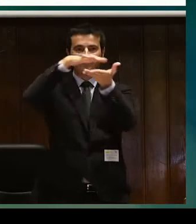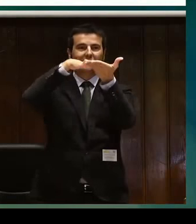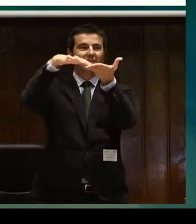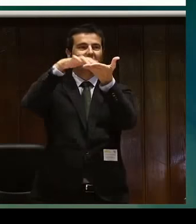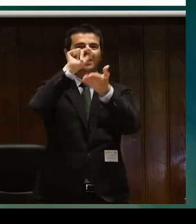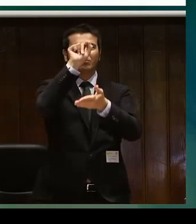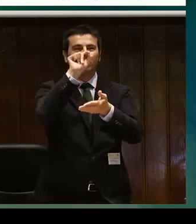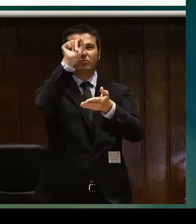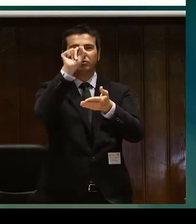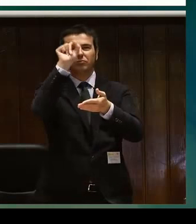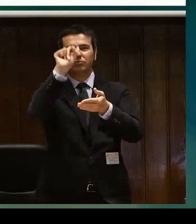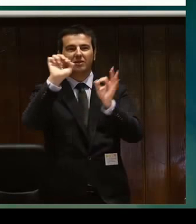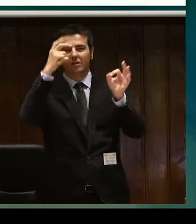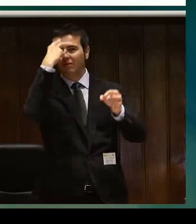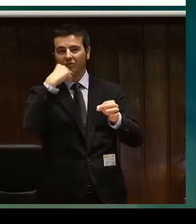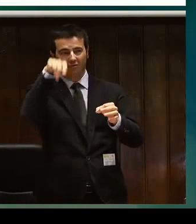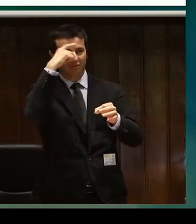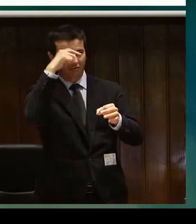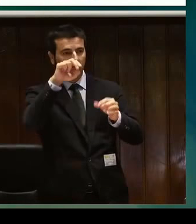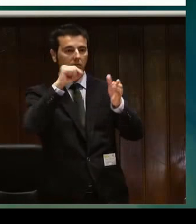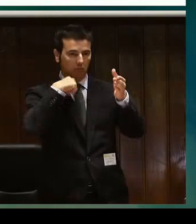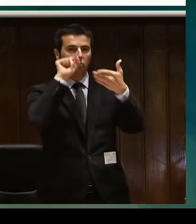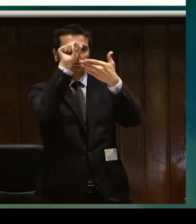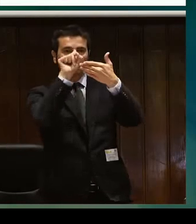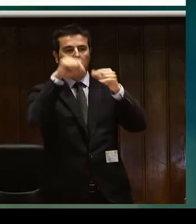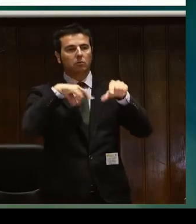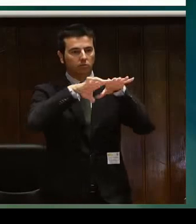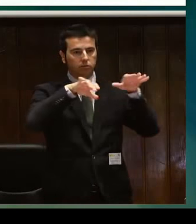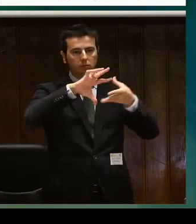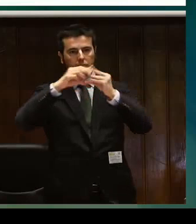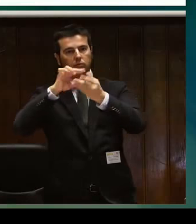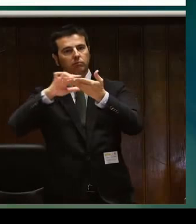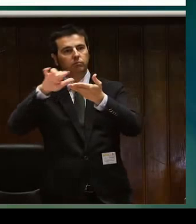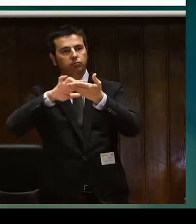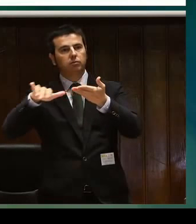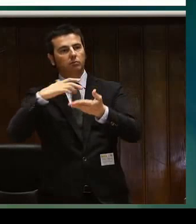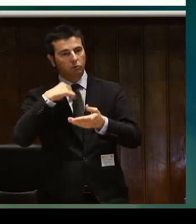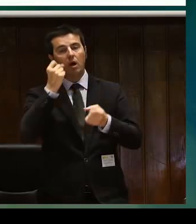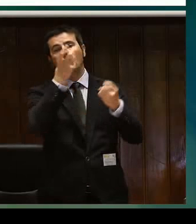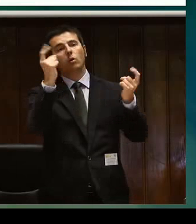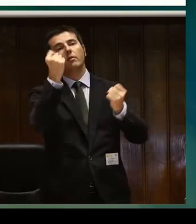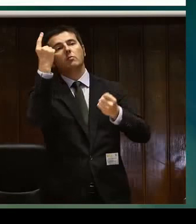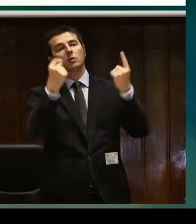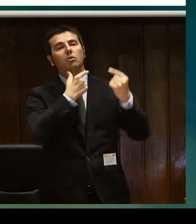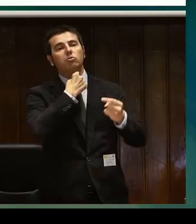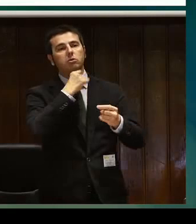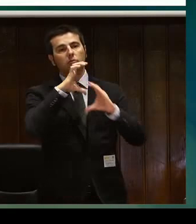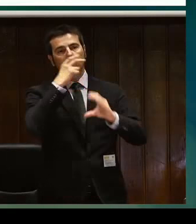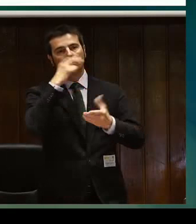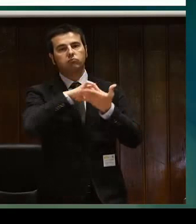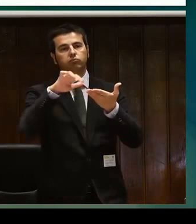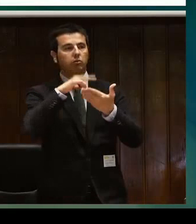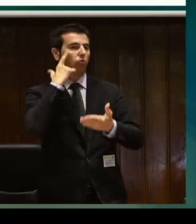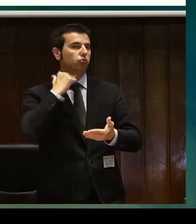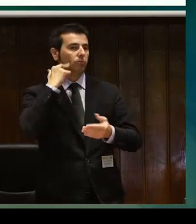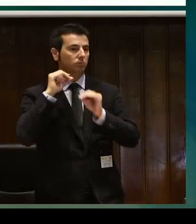También tenemos las adaptaciones en Braille, que se utilizan con la línea Braille y algunas